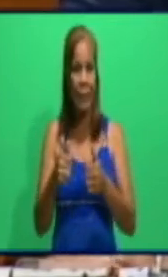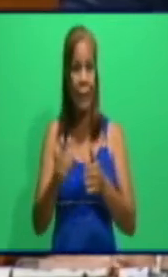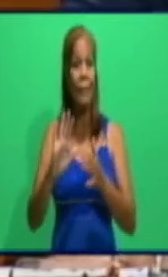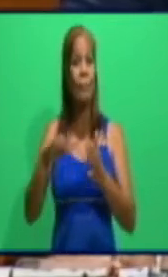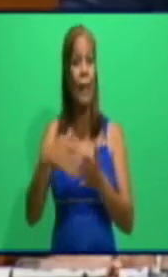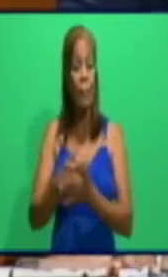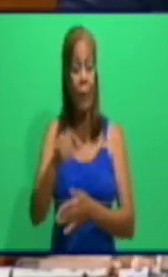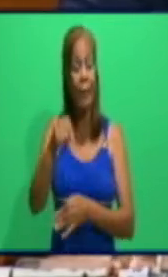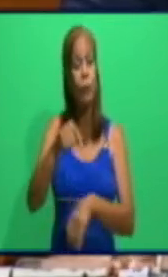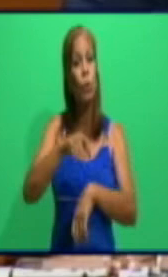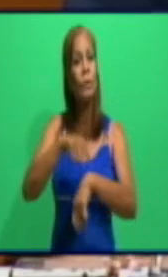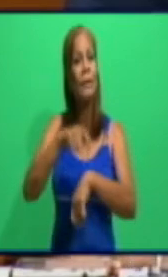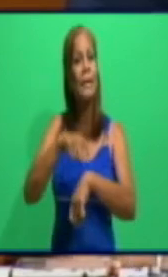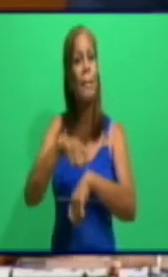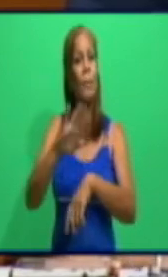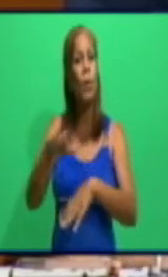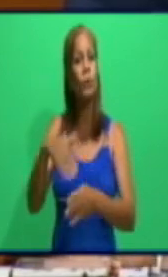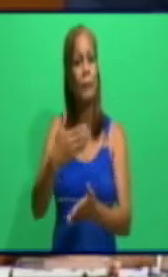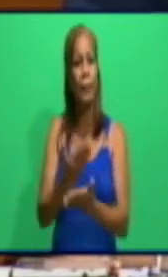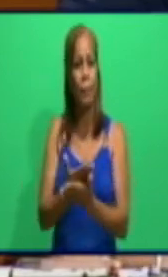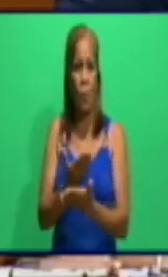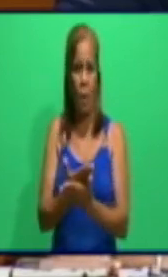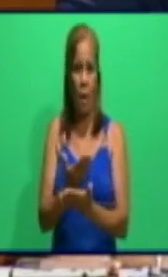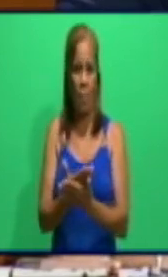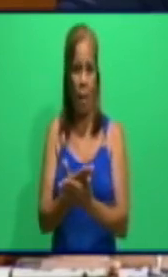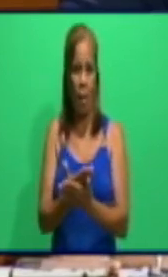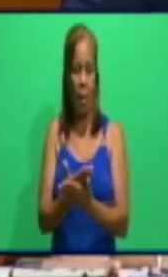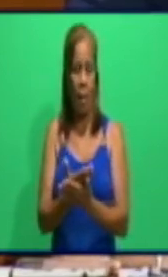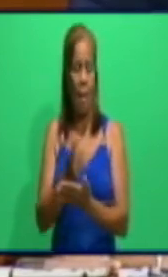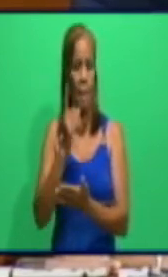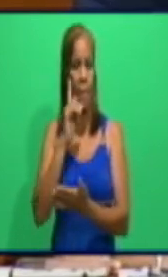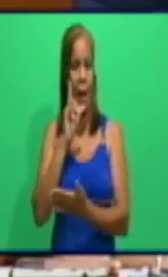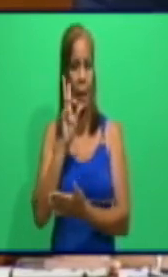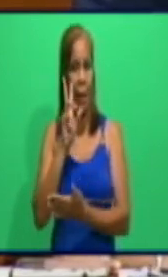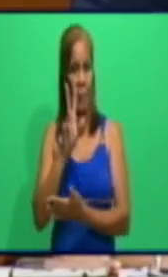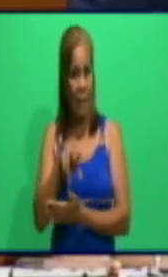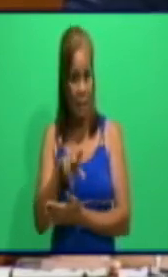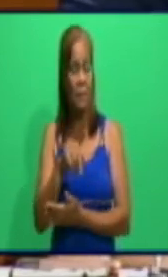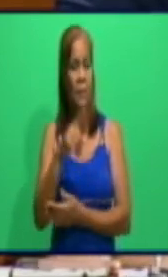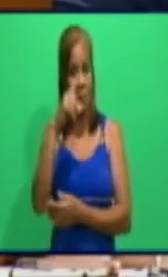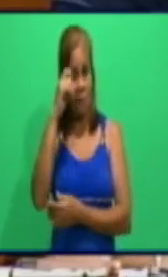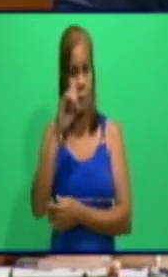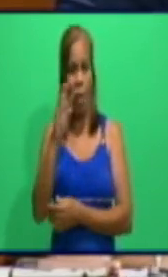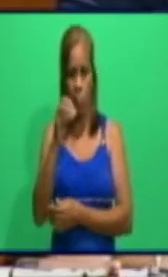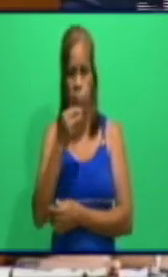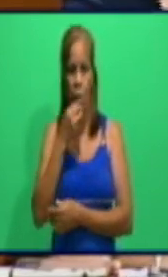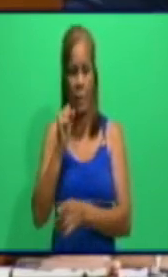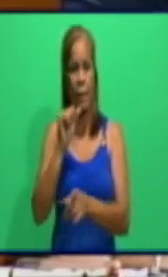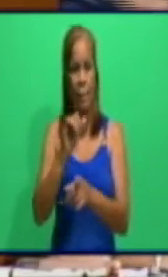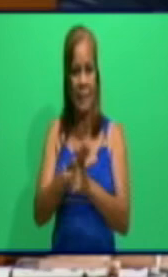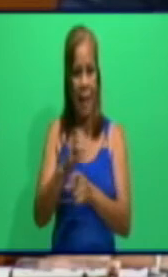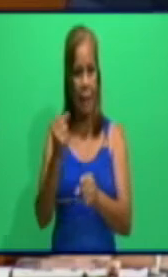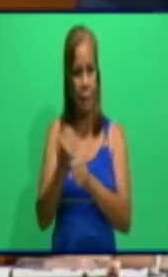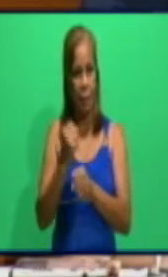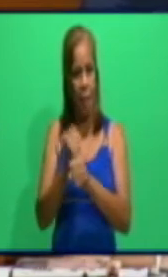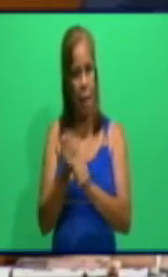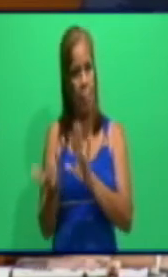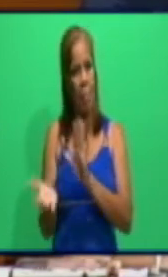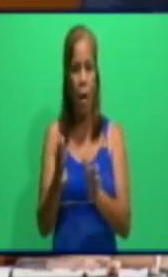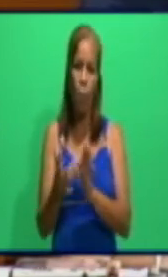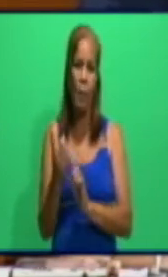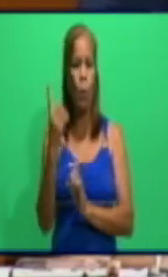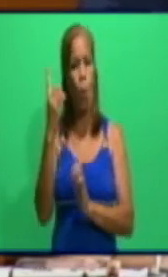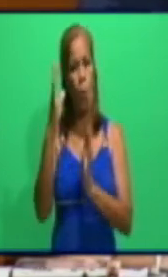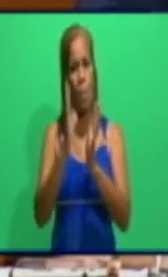de prueba para ya dar la puesta en marcha del laboratorio. Más o menos le calculamos aproximadamente un mes aproximadamente